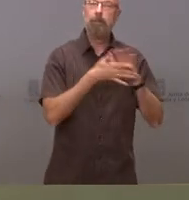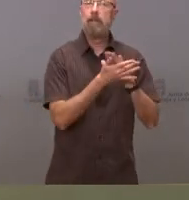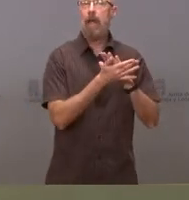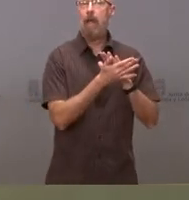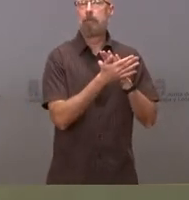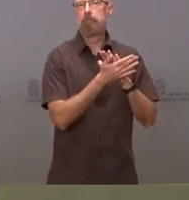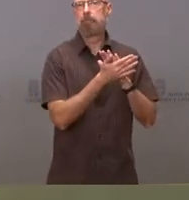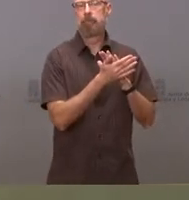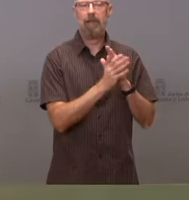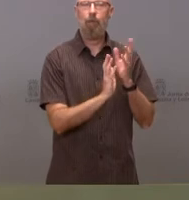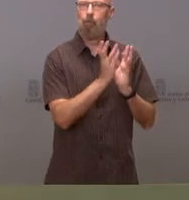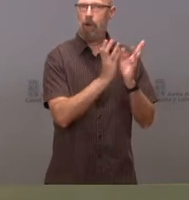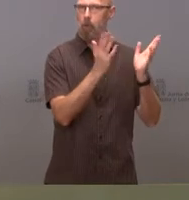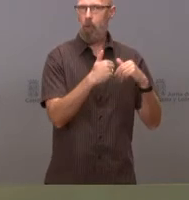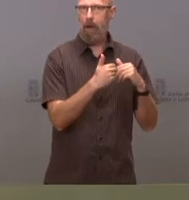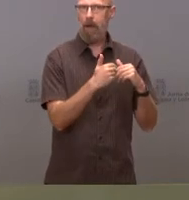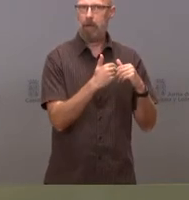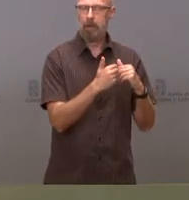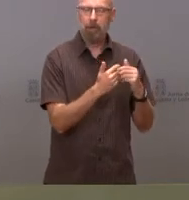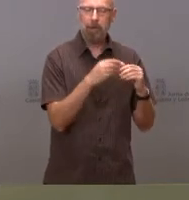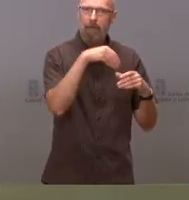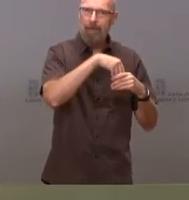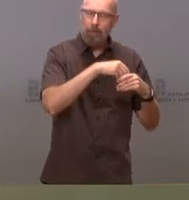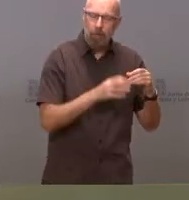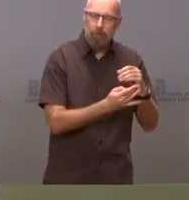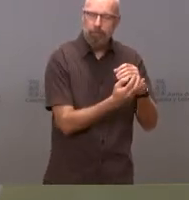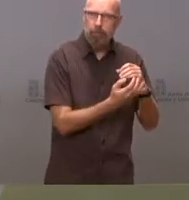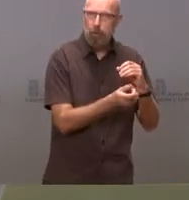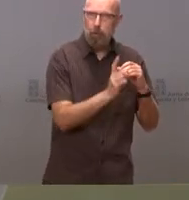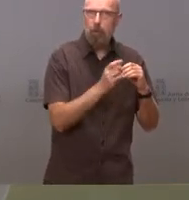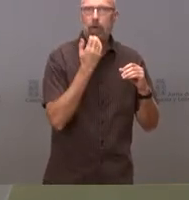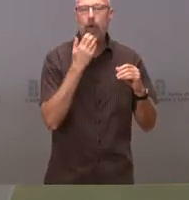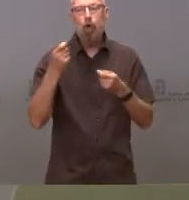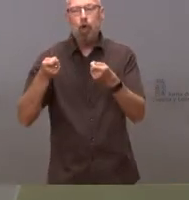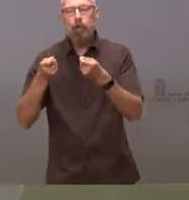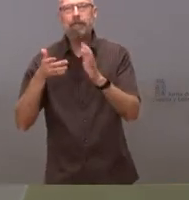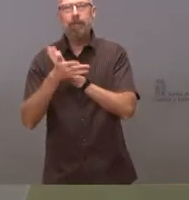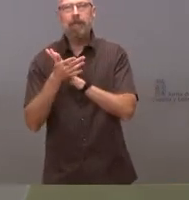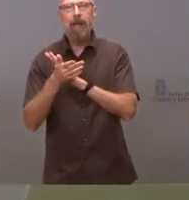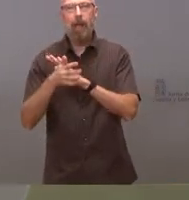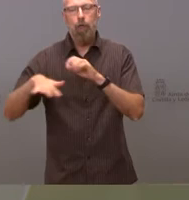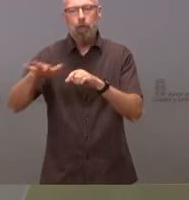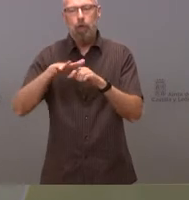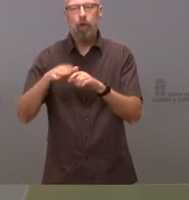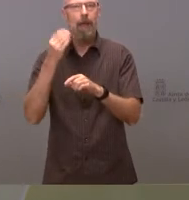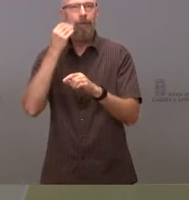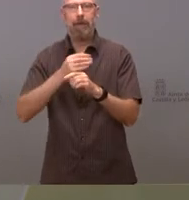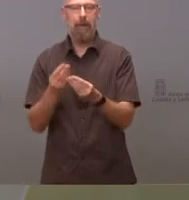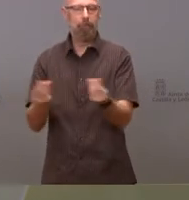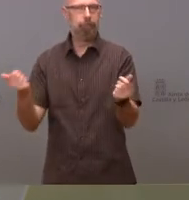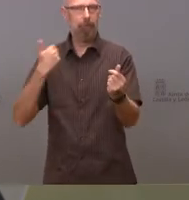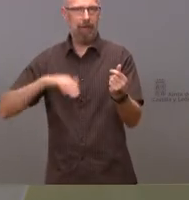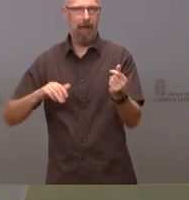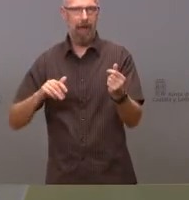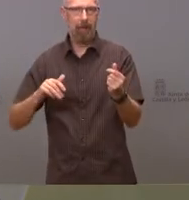incendio está sin llama, y controlado cuando, aparte de estar sin llama, ya están enfriadas las zonas de perímetro y la posibilidad de extensión.